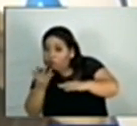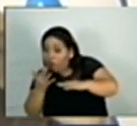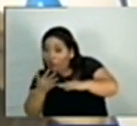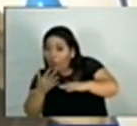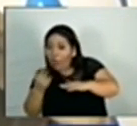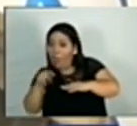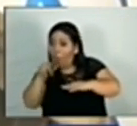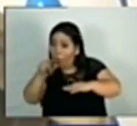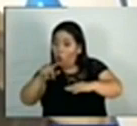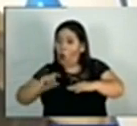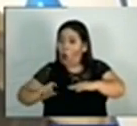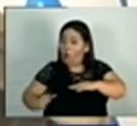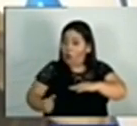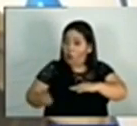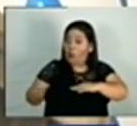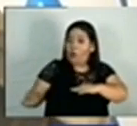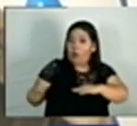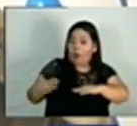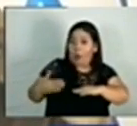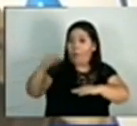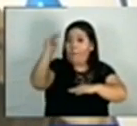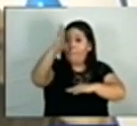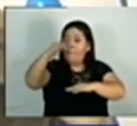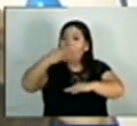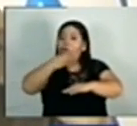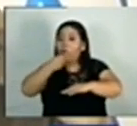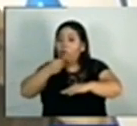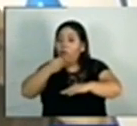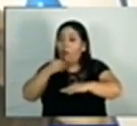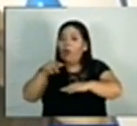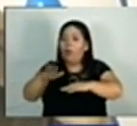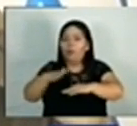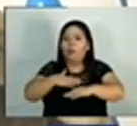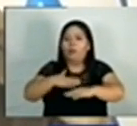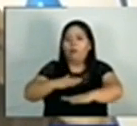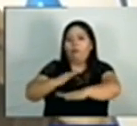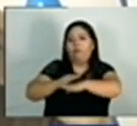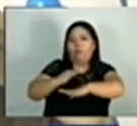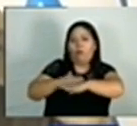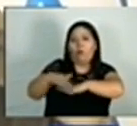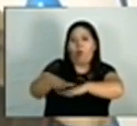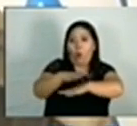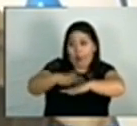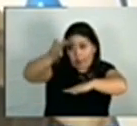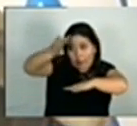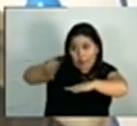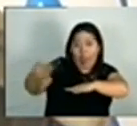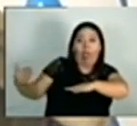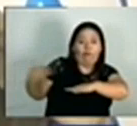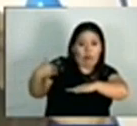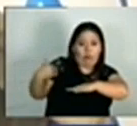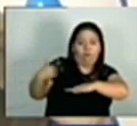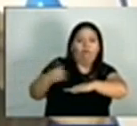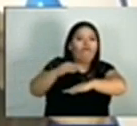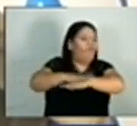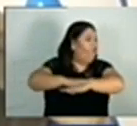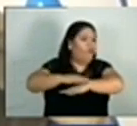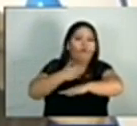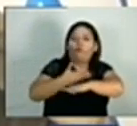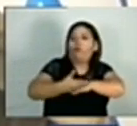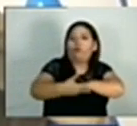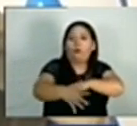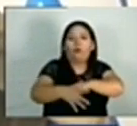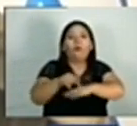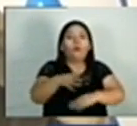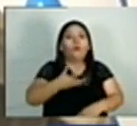que el gobierno democrático de Israel, en un Estado de Derecho como lo es Israel, lo decida y esta es la diferencia central que